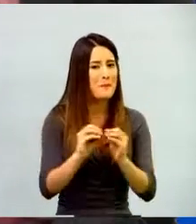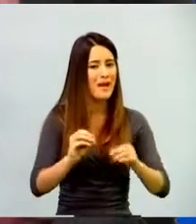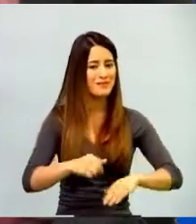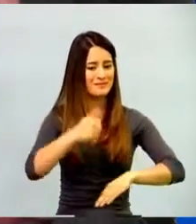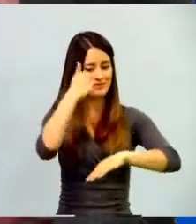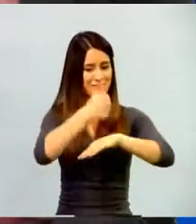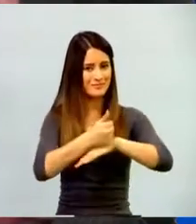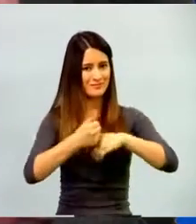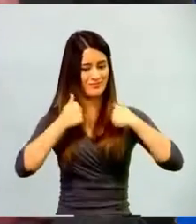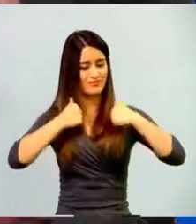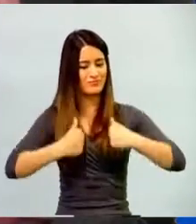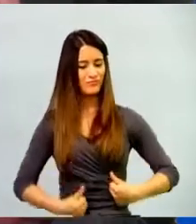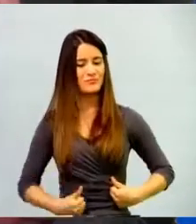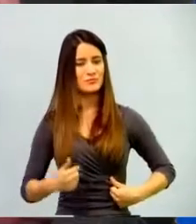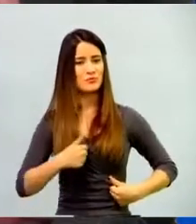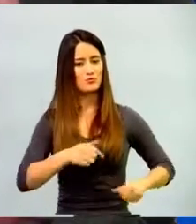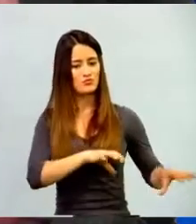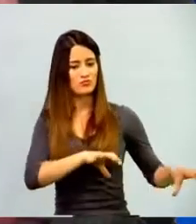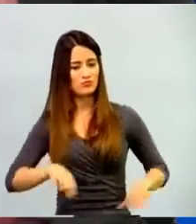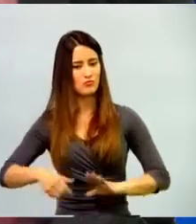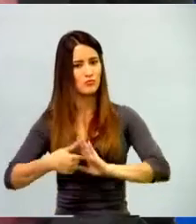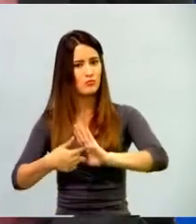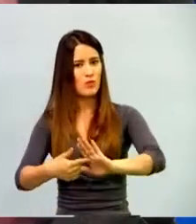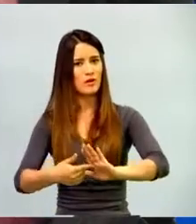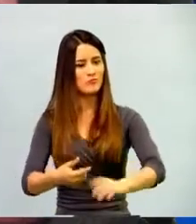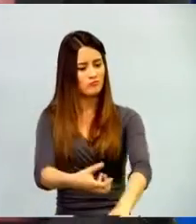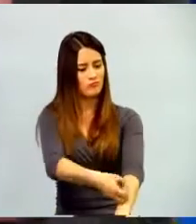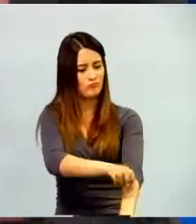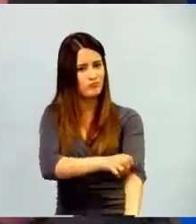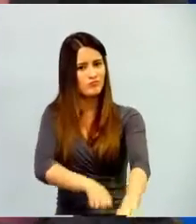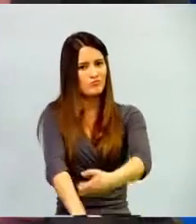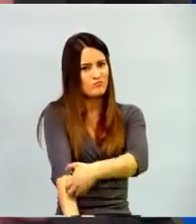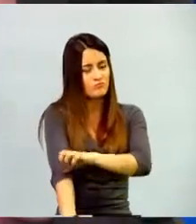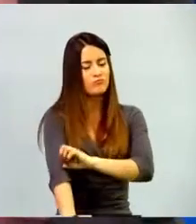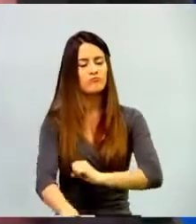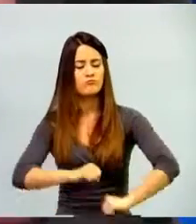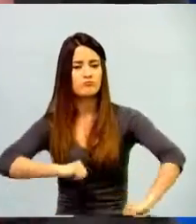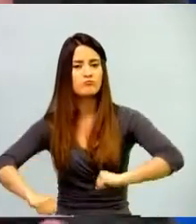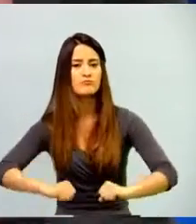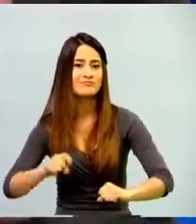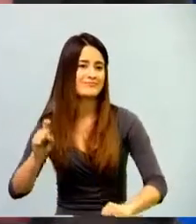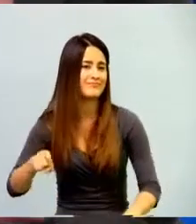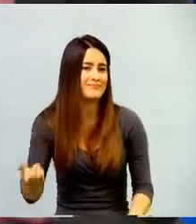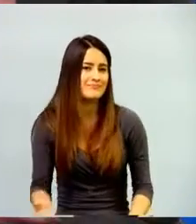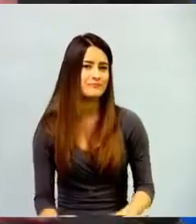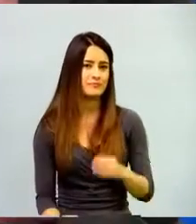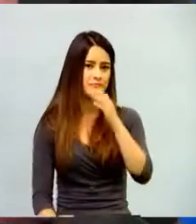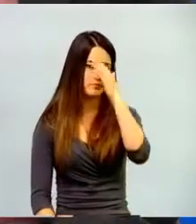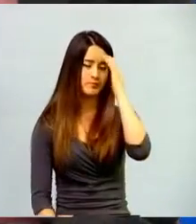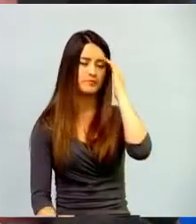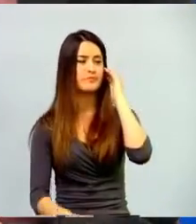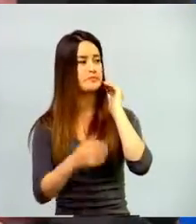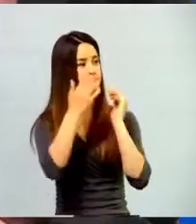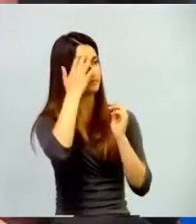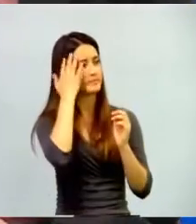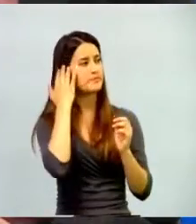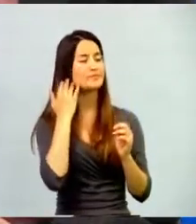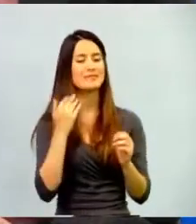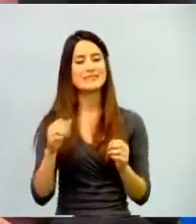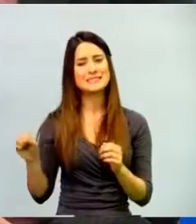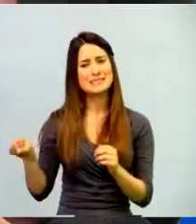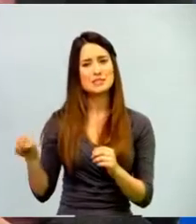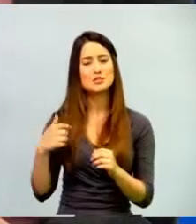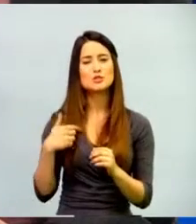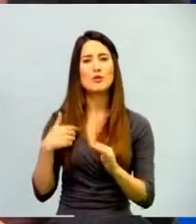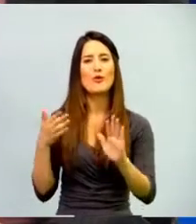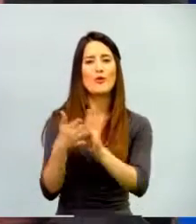rol por el que están ahí, que es algo ético. Sí, de pronto lo que quería precisar es, lo